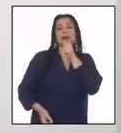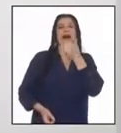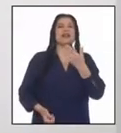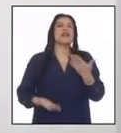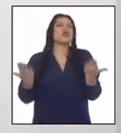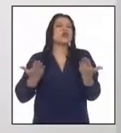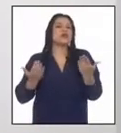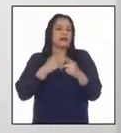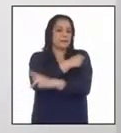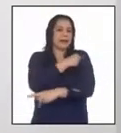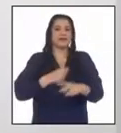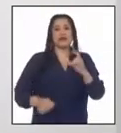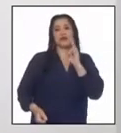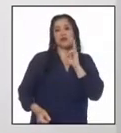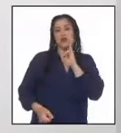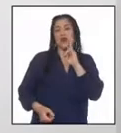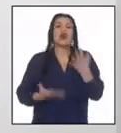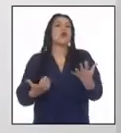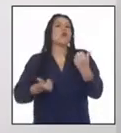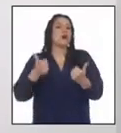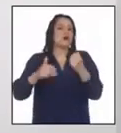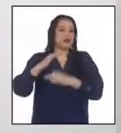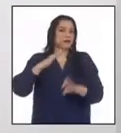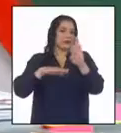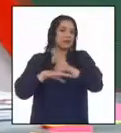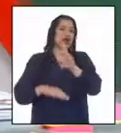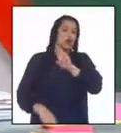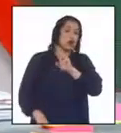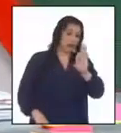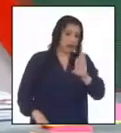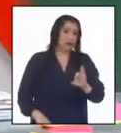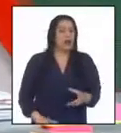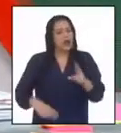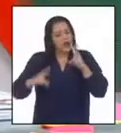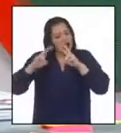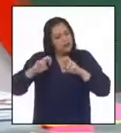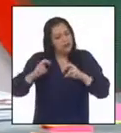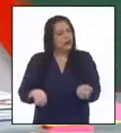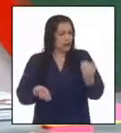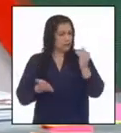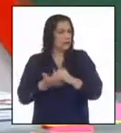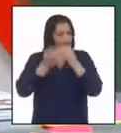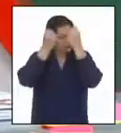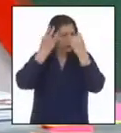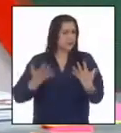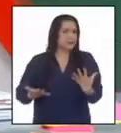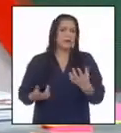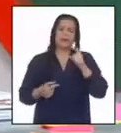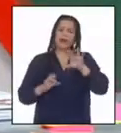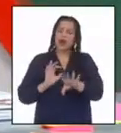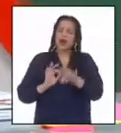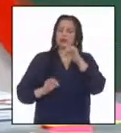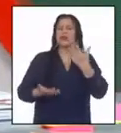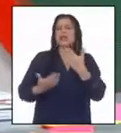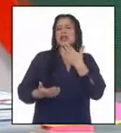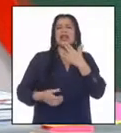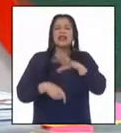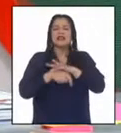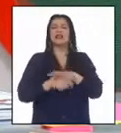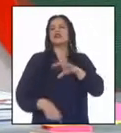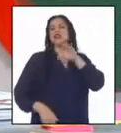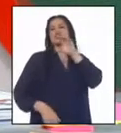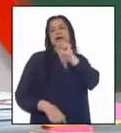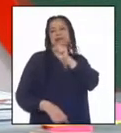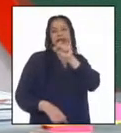Unidos, como el caso de la Fundación Rockefeller. Investigando un poco, profesora, encontré una intervención del doctor Sebastián